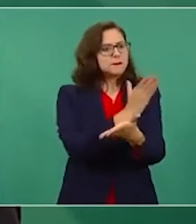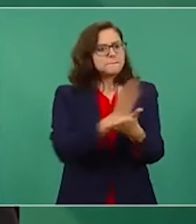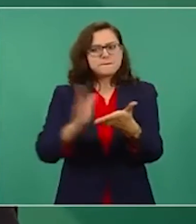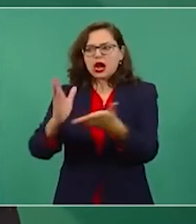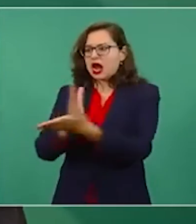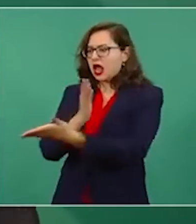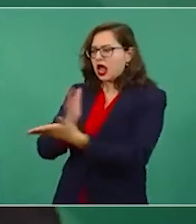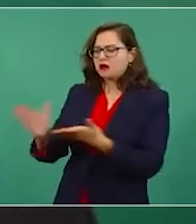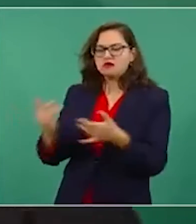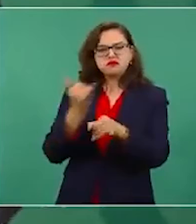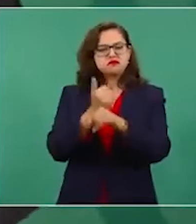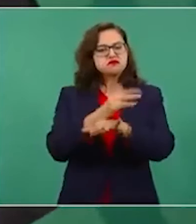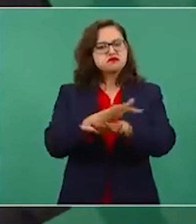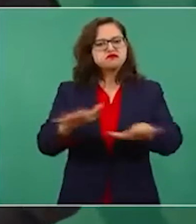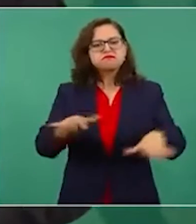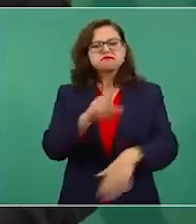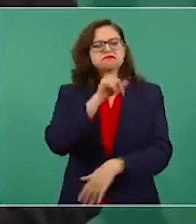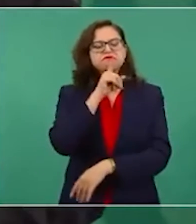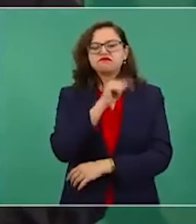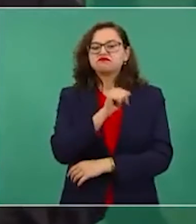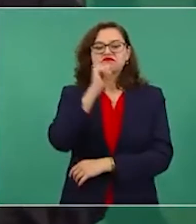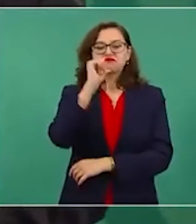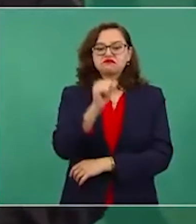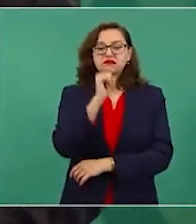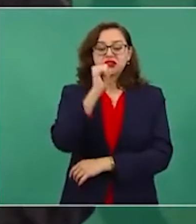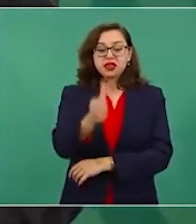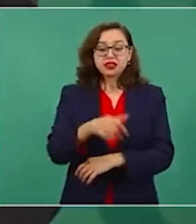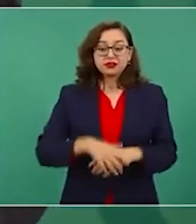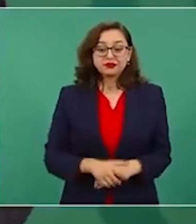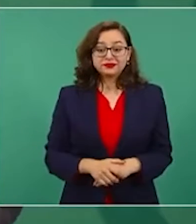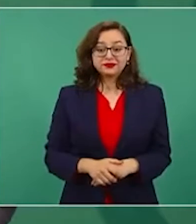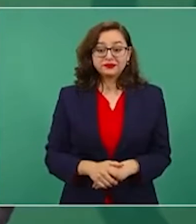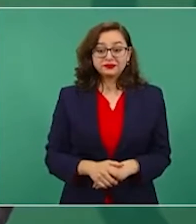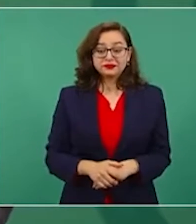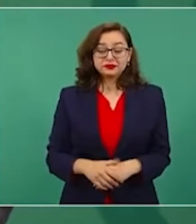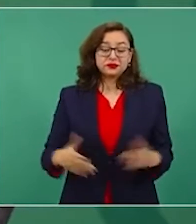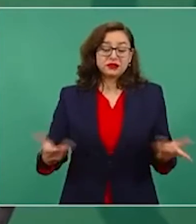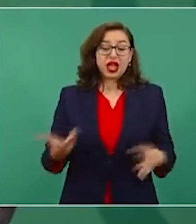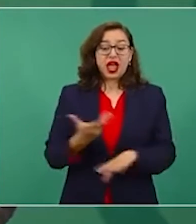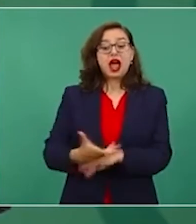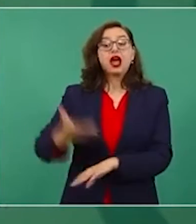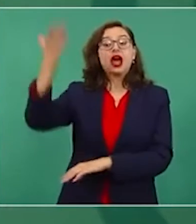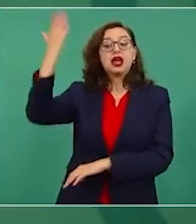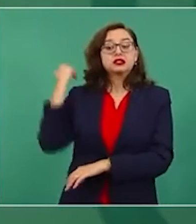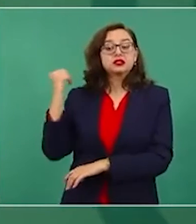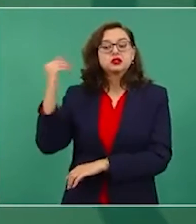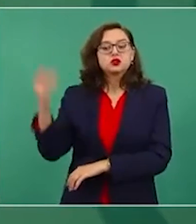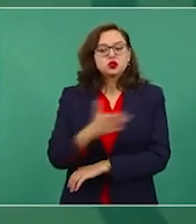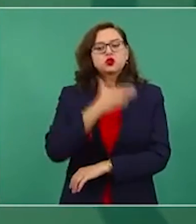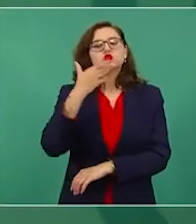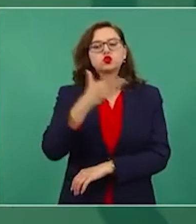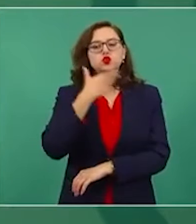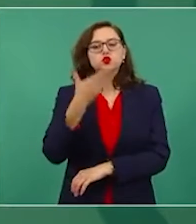de que la costumbre era